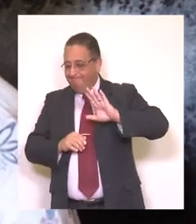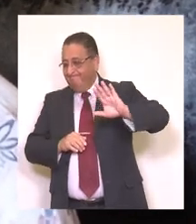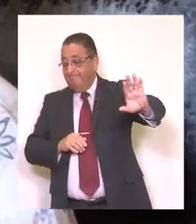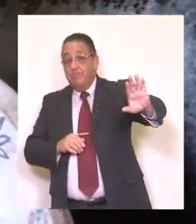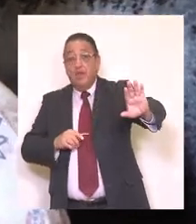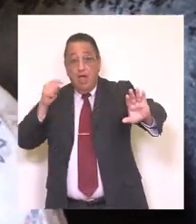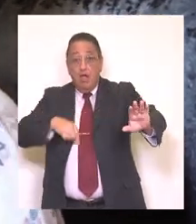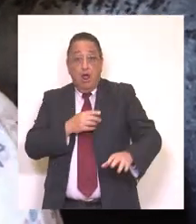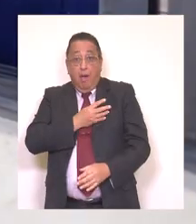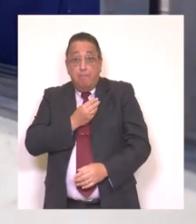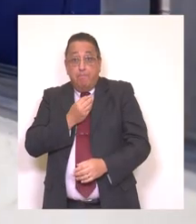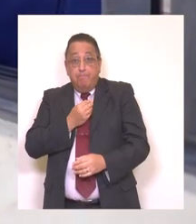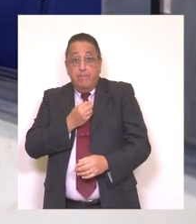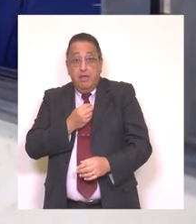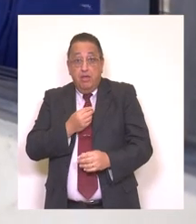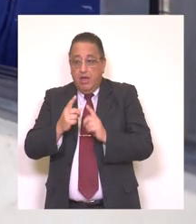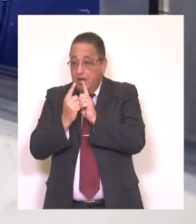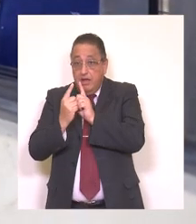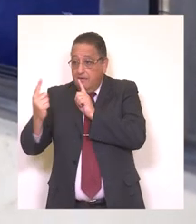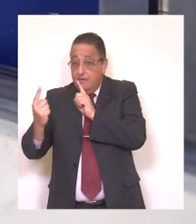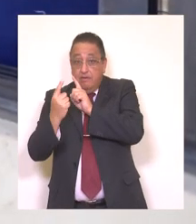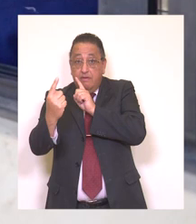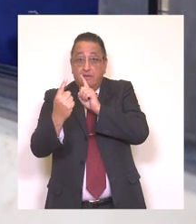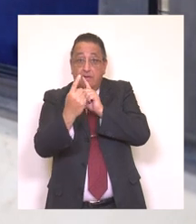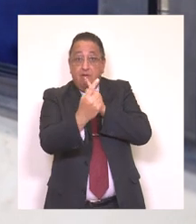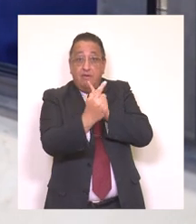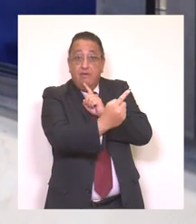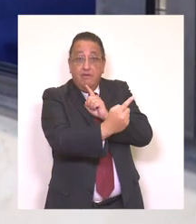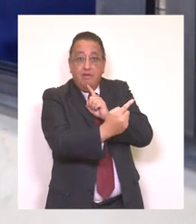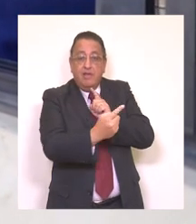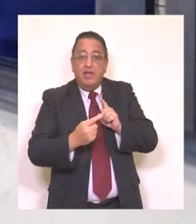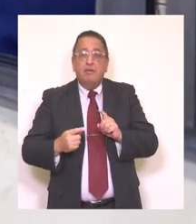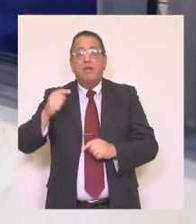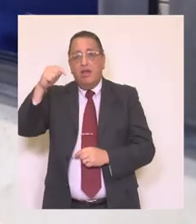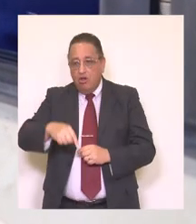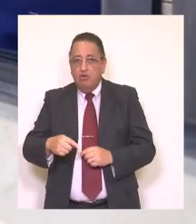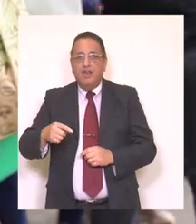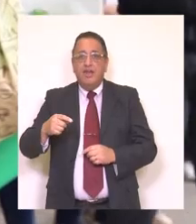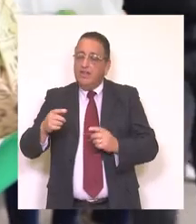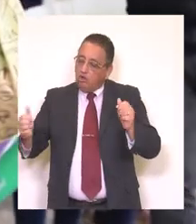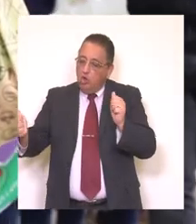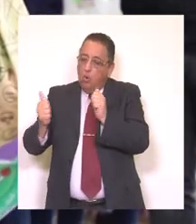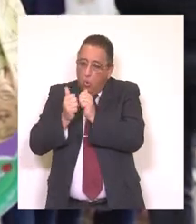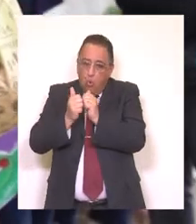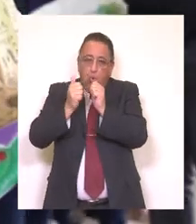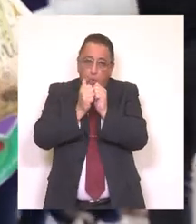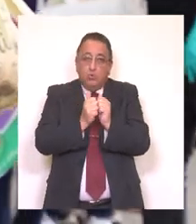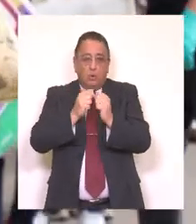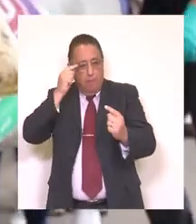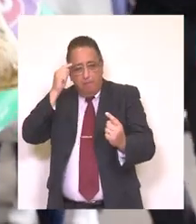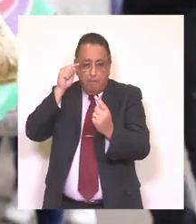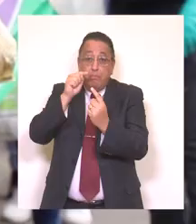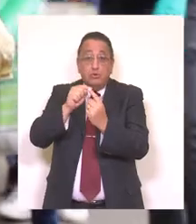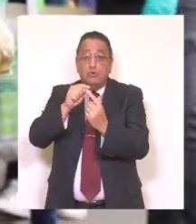miedo hacia un enemigo invisible nos ha hecho distanciarnos pero jamás habíamos estado tan unidos por un mismo fin.